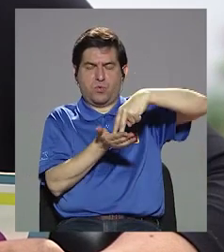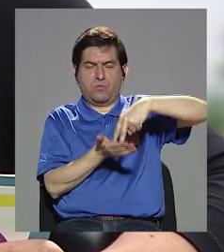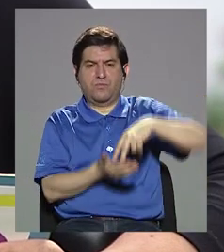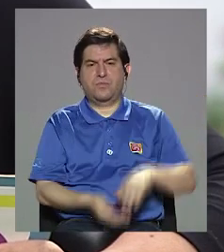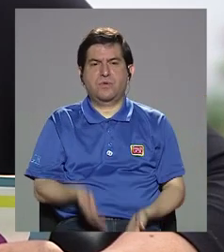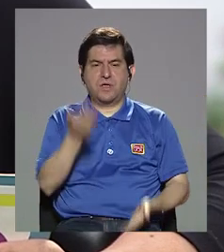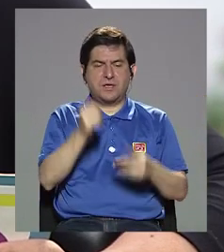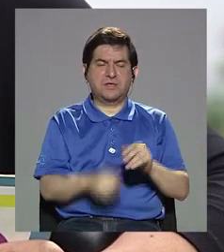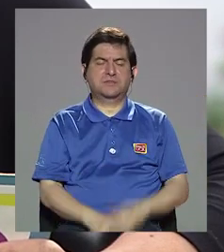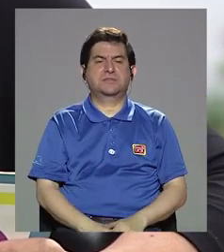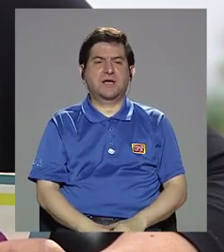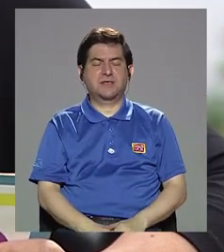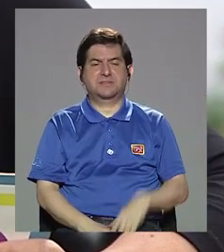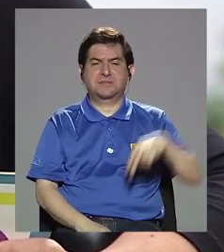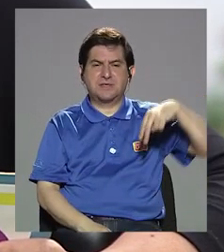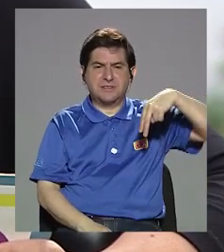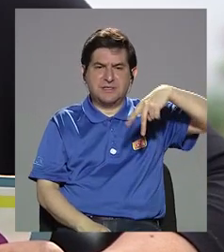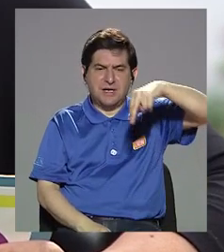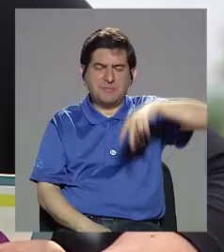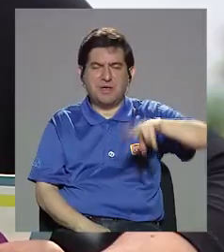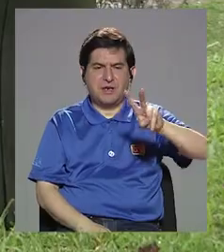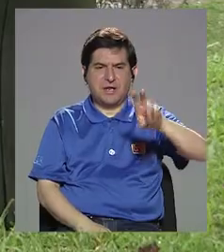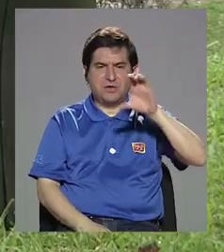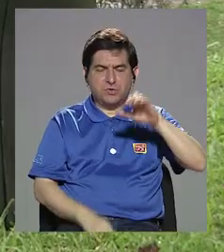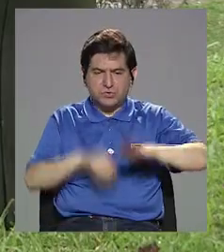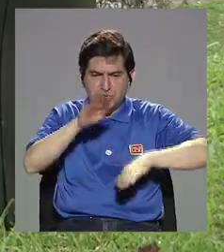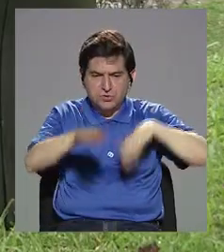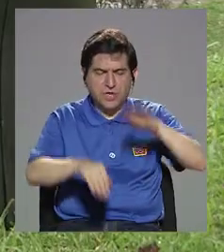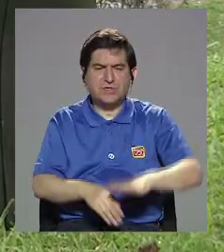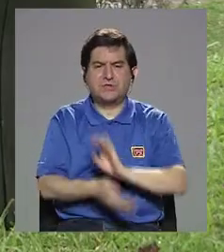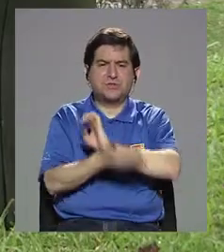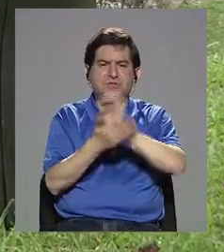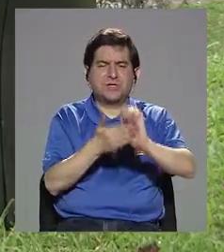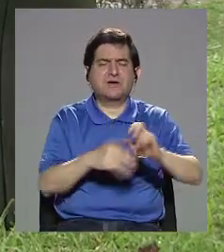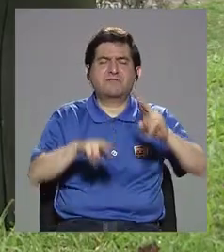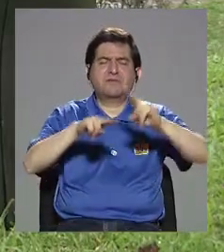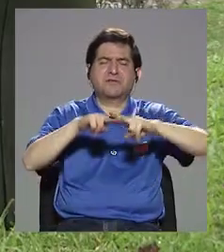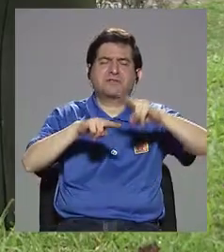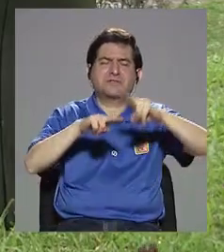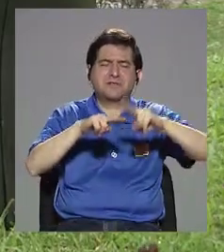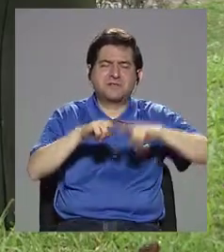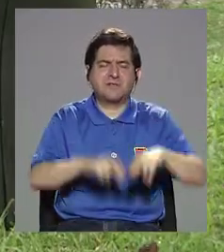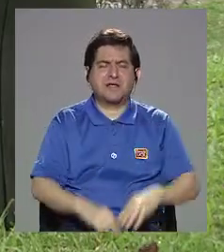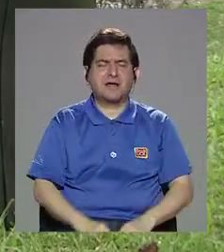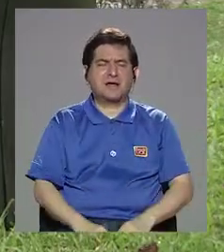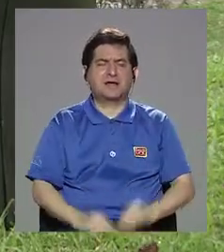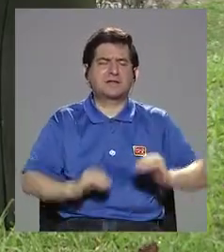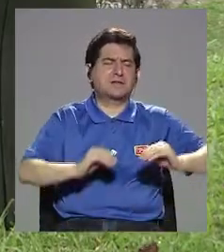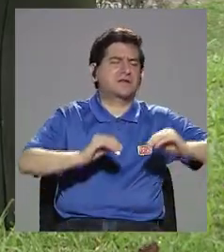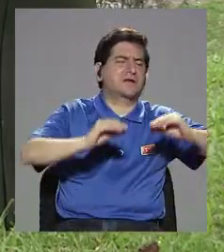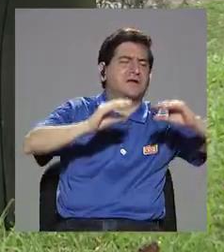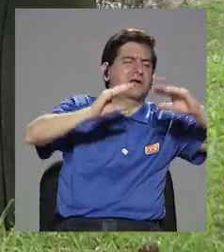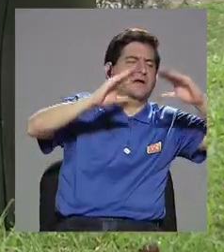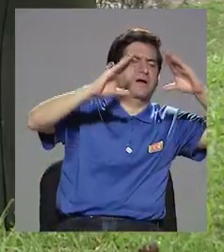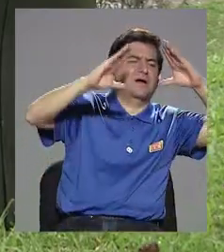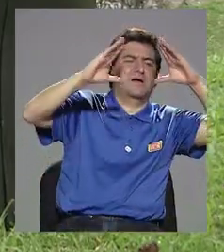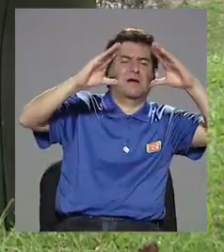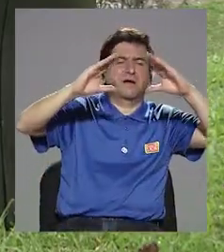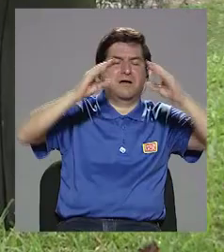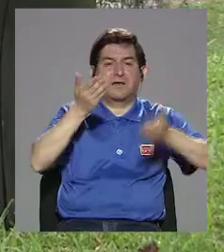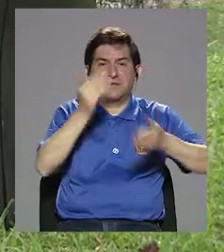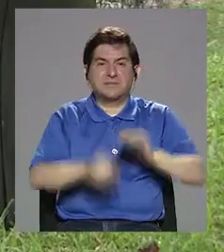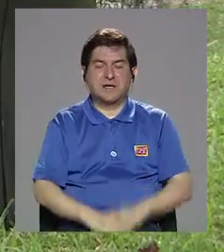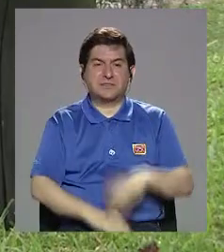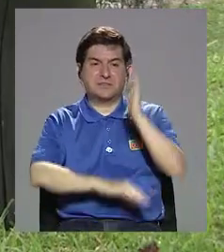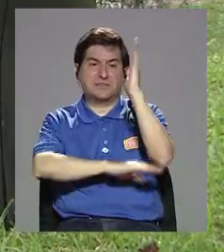y hacer unos 200 pasos, el evitar estar sentado desde las 8 de la mañana hasta las 11 y